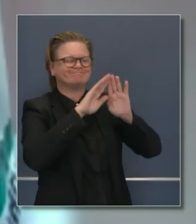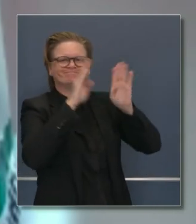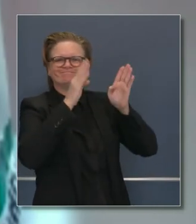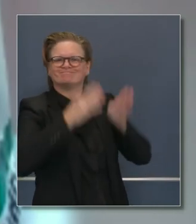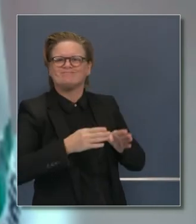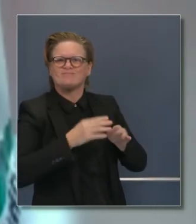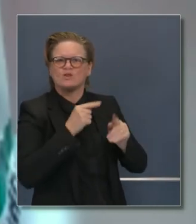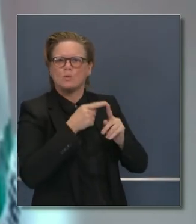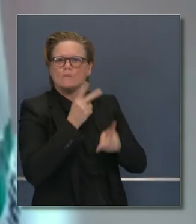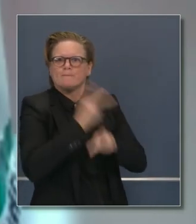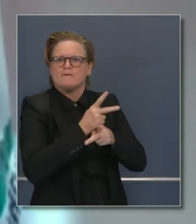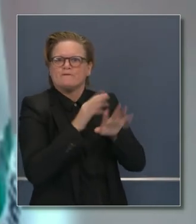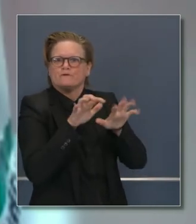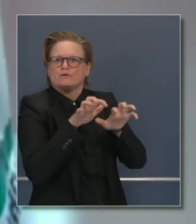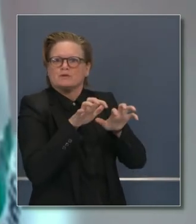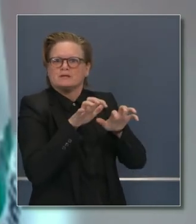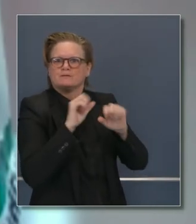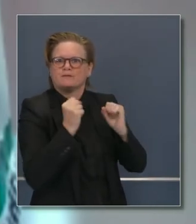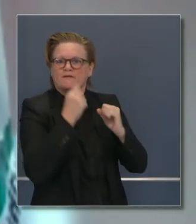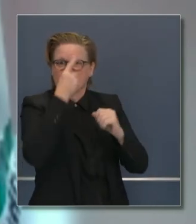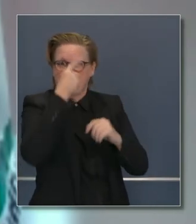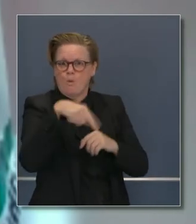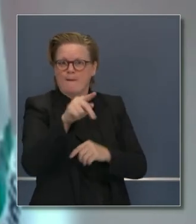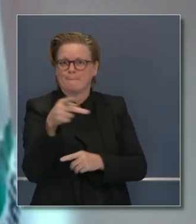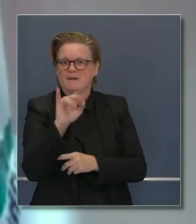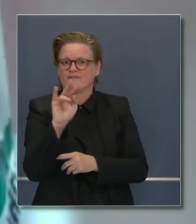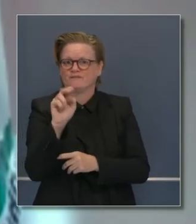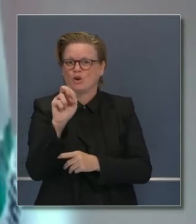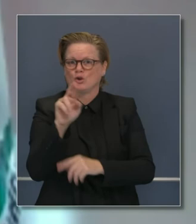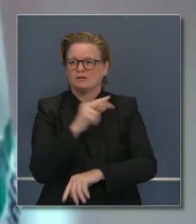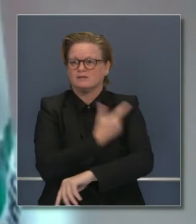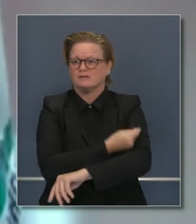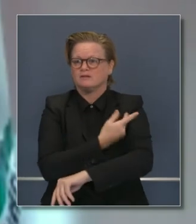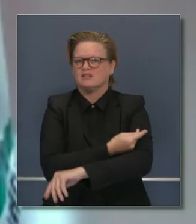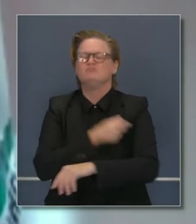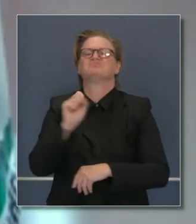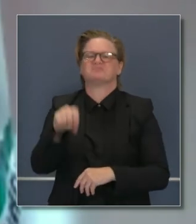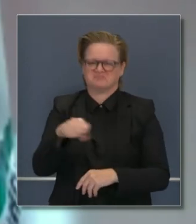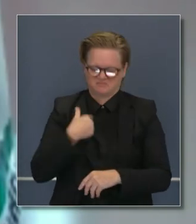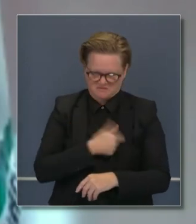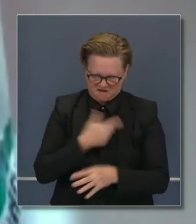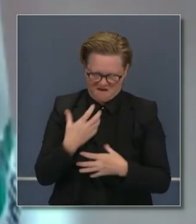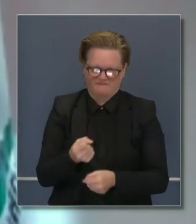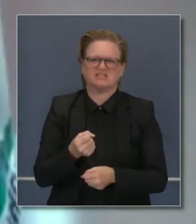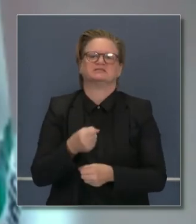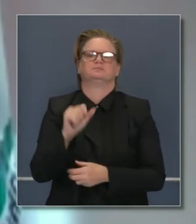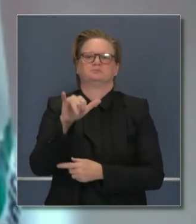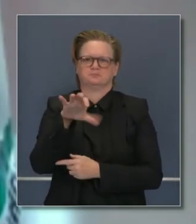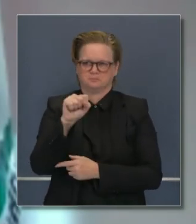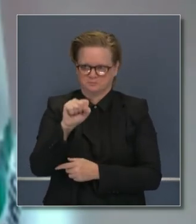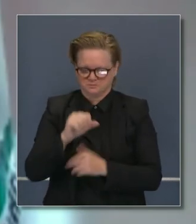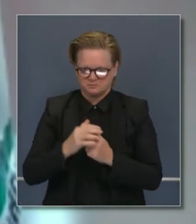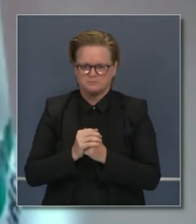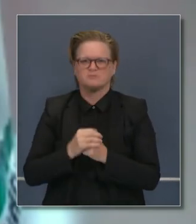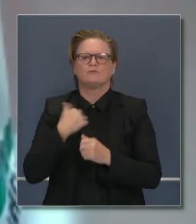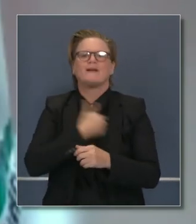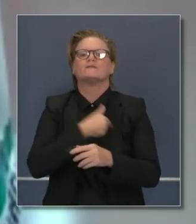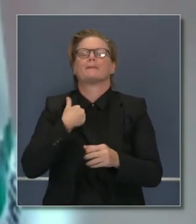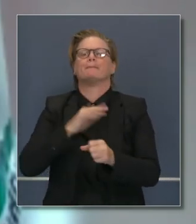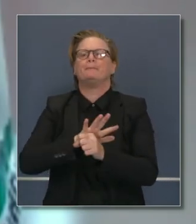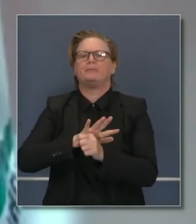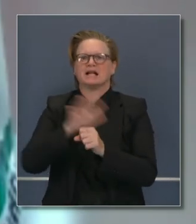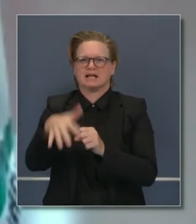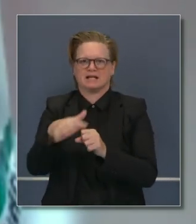con la capacidad de congeladores a nivel local. Claro que tenemos la confianza en ese volumen de congeladores,